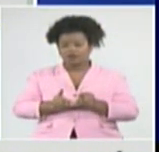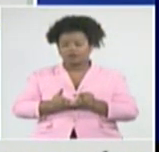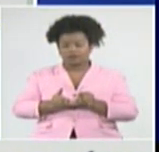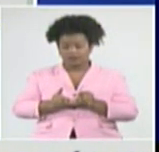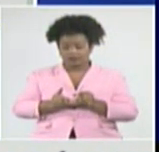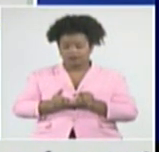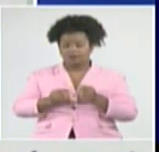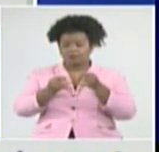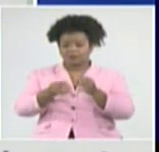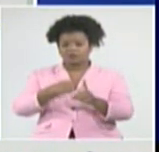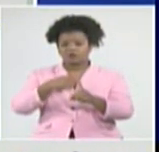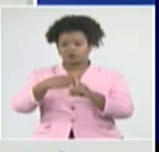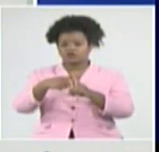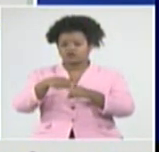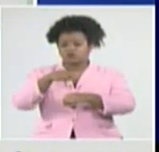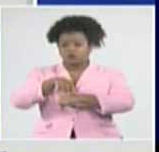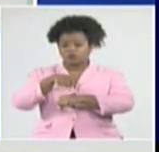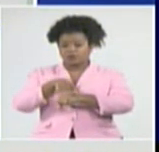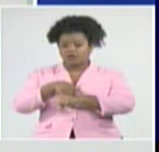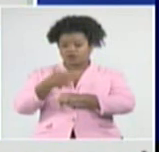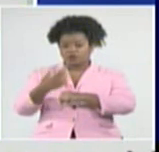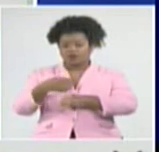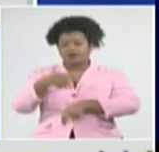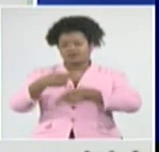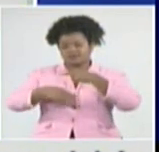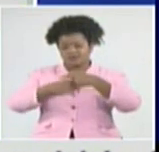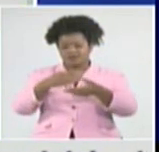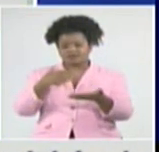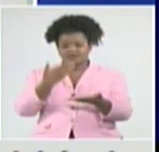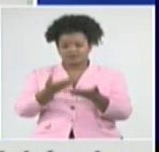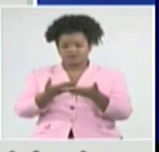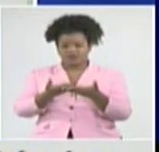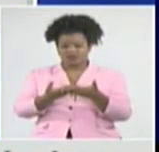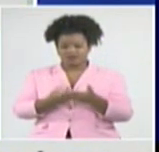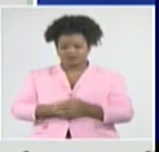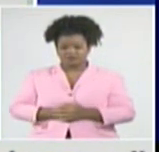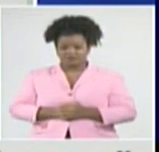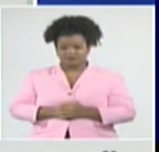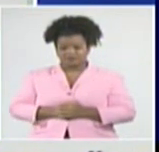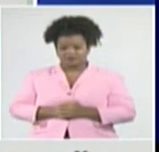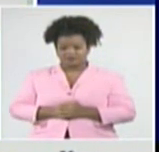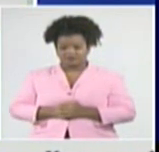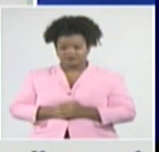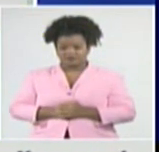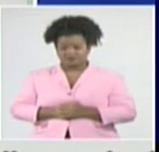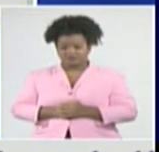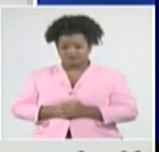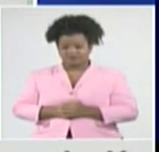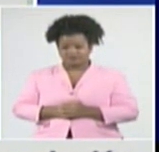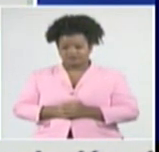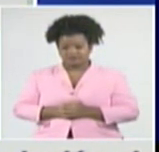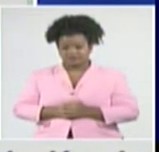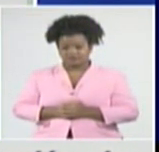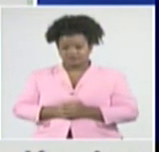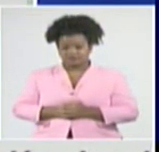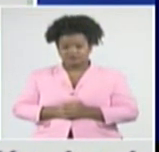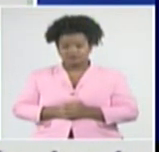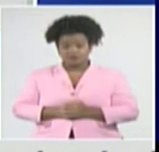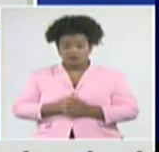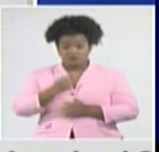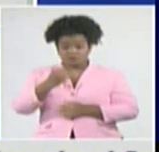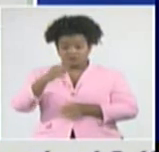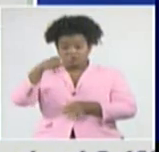momento que mayor número se procesaron. Son los test de antígenos que se han venido haciendo, que permiten con una alta